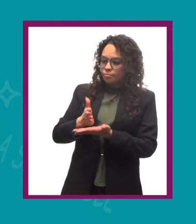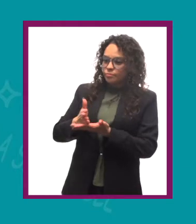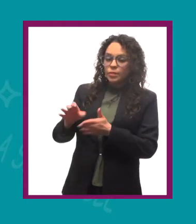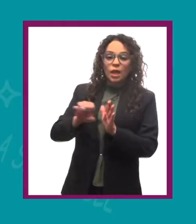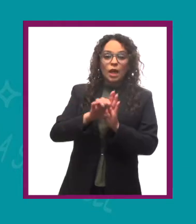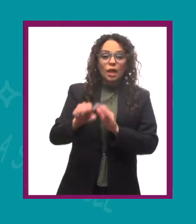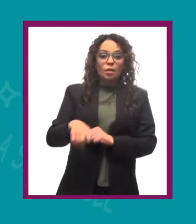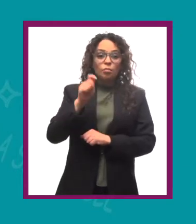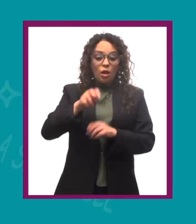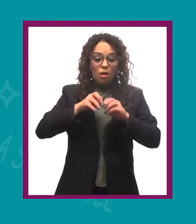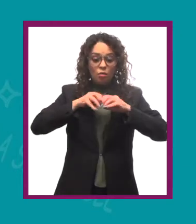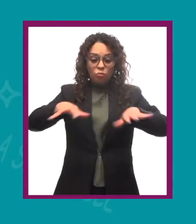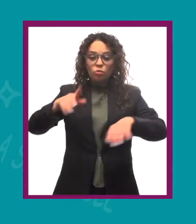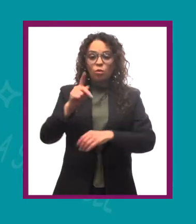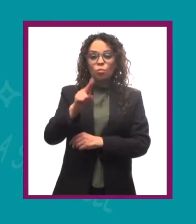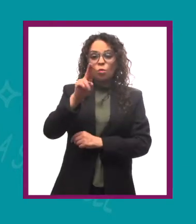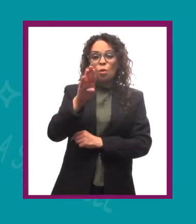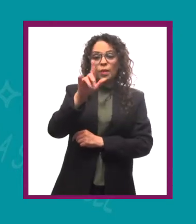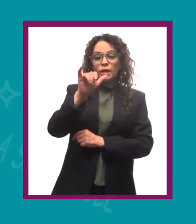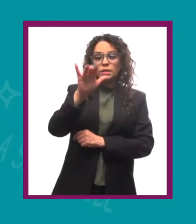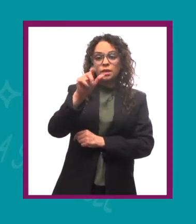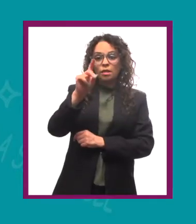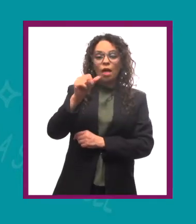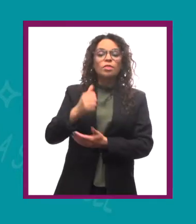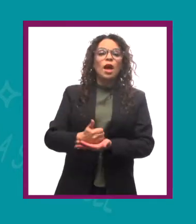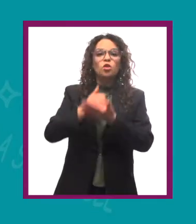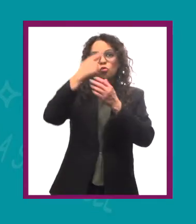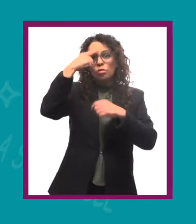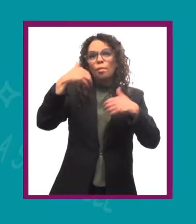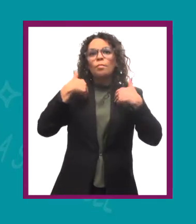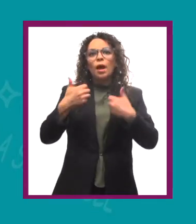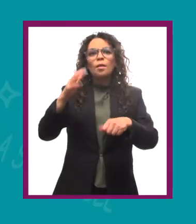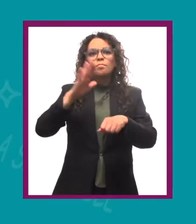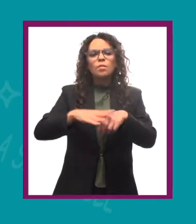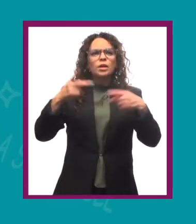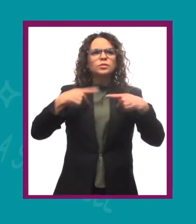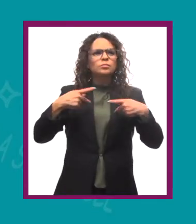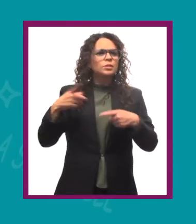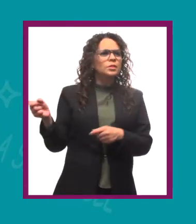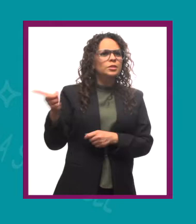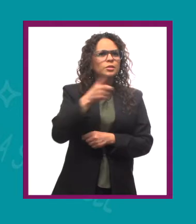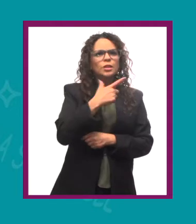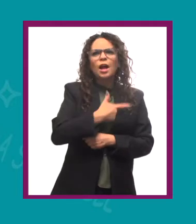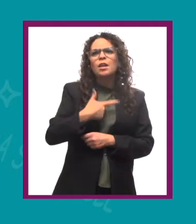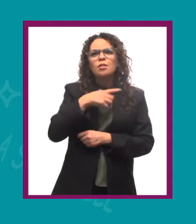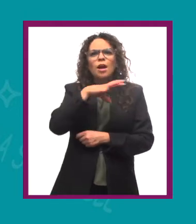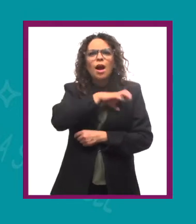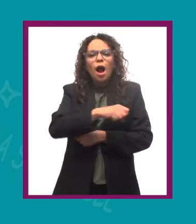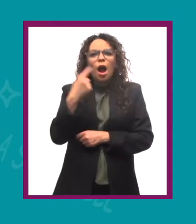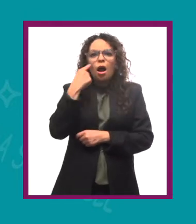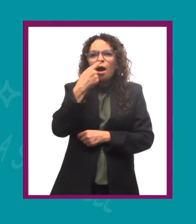por ejemplo esto en publicidad nos ayuda mucho a entender qué es lo que llama más la atención